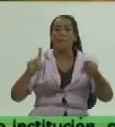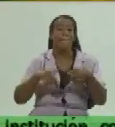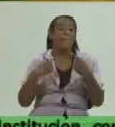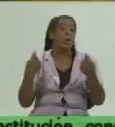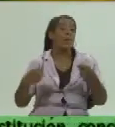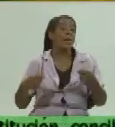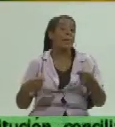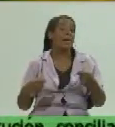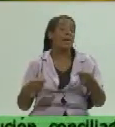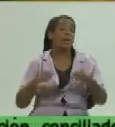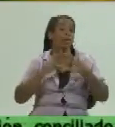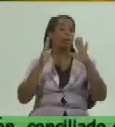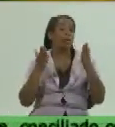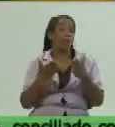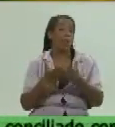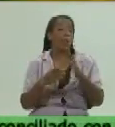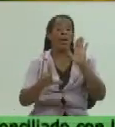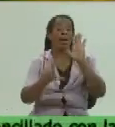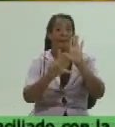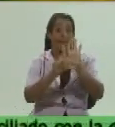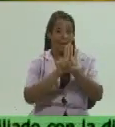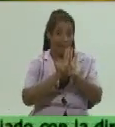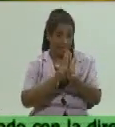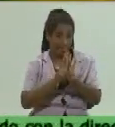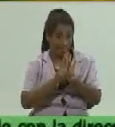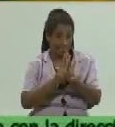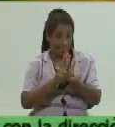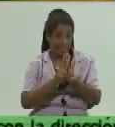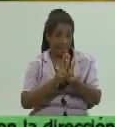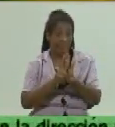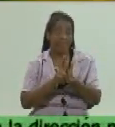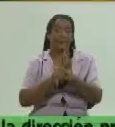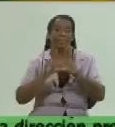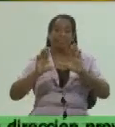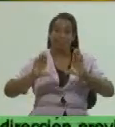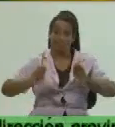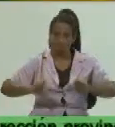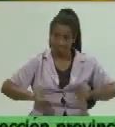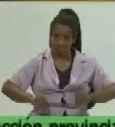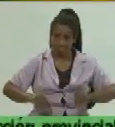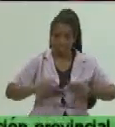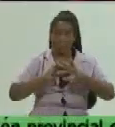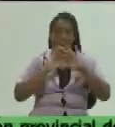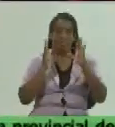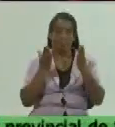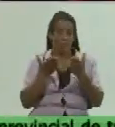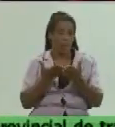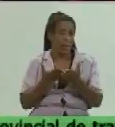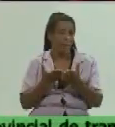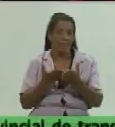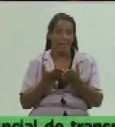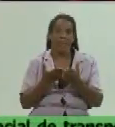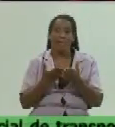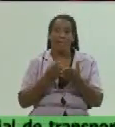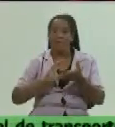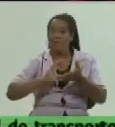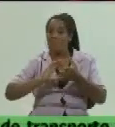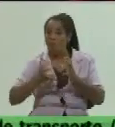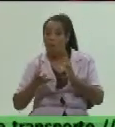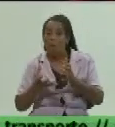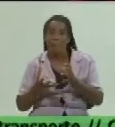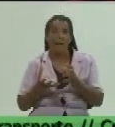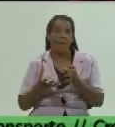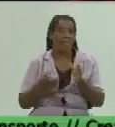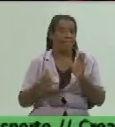punto de vista legal adoptando todas las es decir todas las vías por lo que está